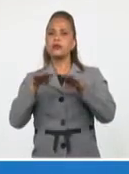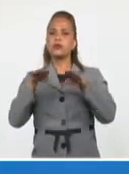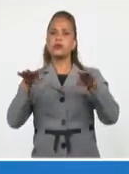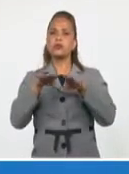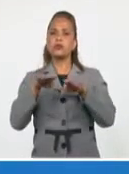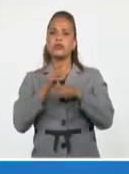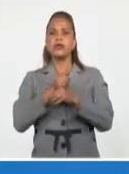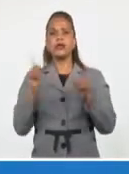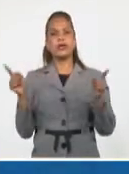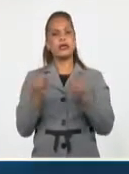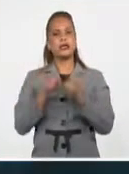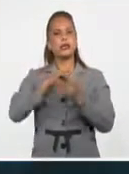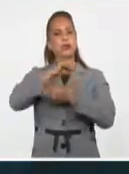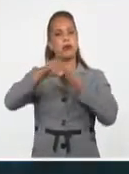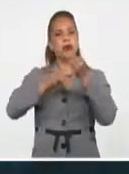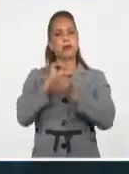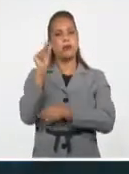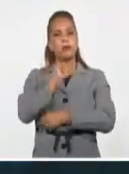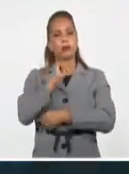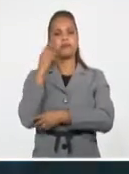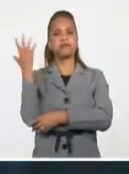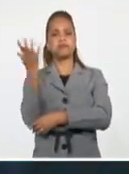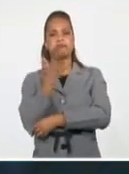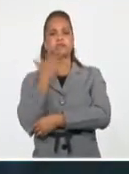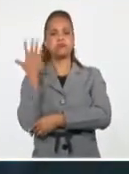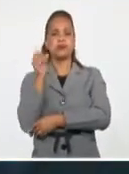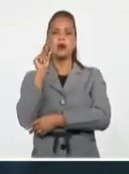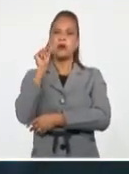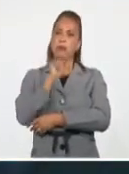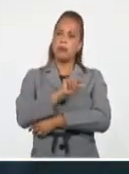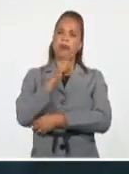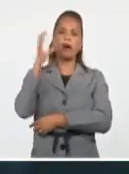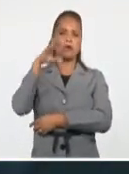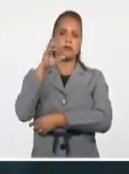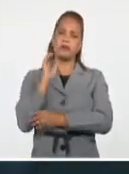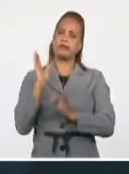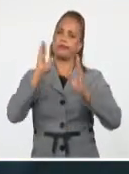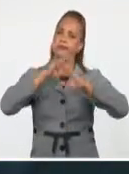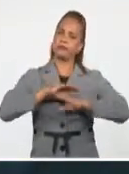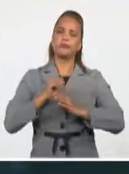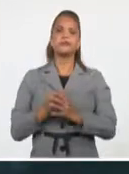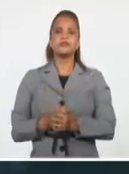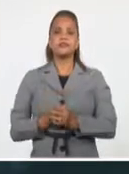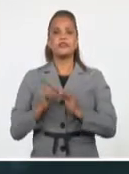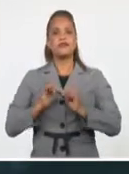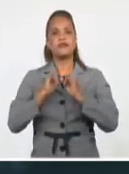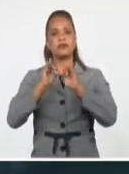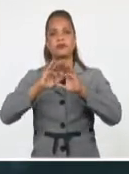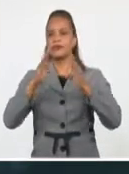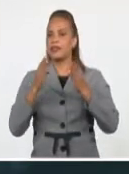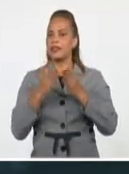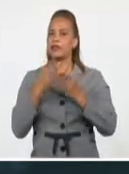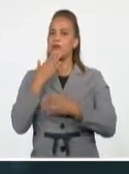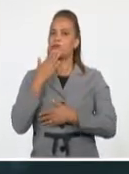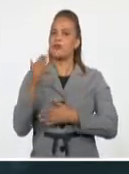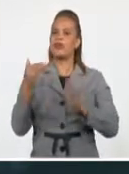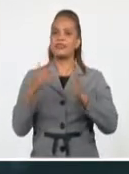resumen para hoy, poco cambio en las condiciones del tiempo con muy baja probabilidad de lluvias. Esto es todo en cuanto a la información meteorológica. Tengan todos. Feliz tarde y